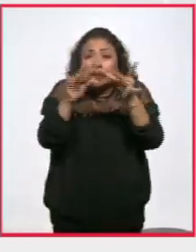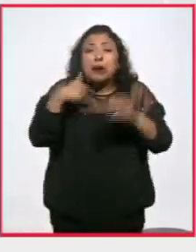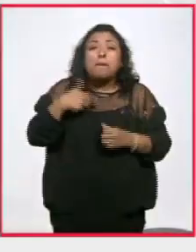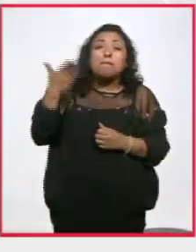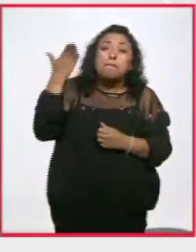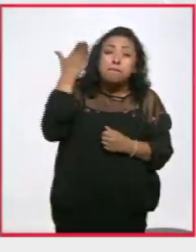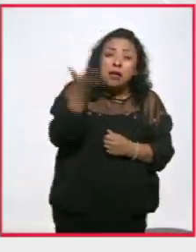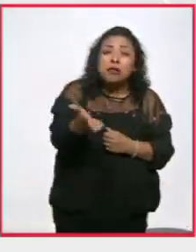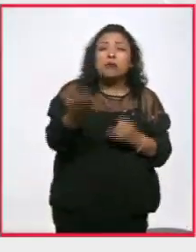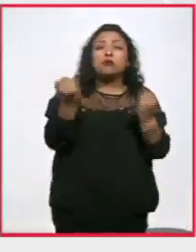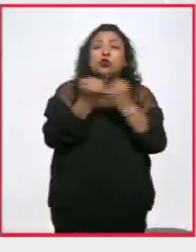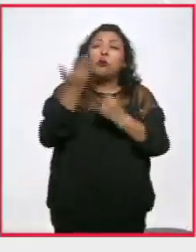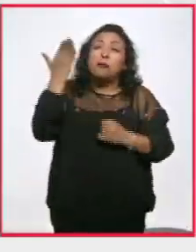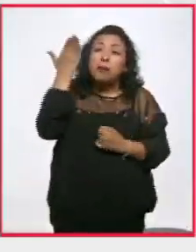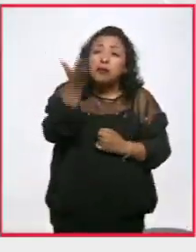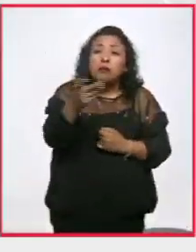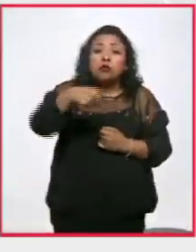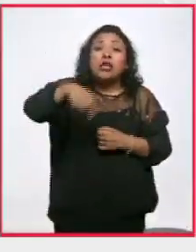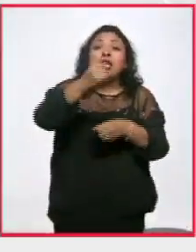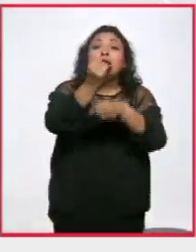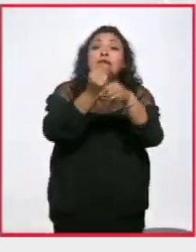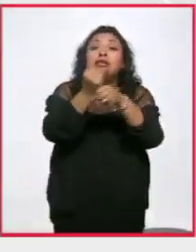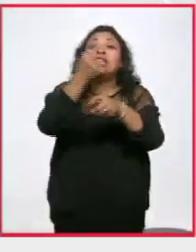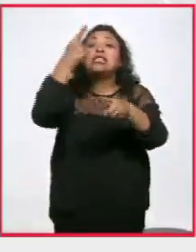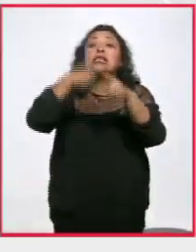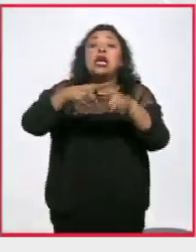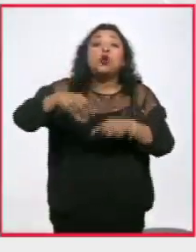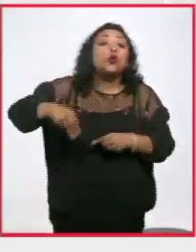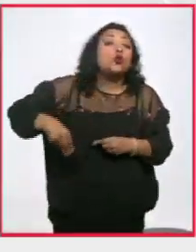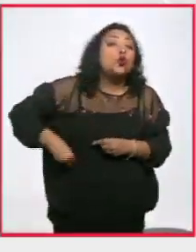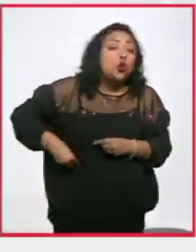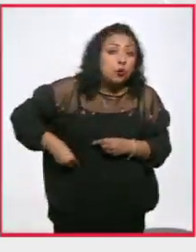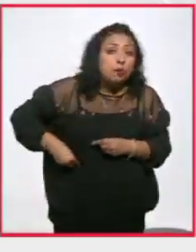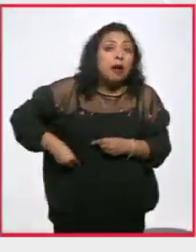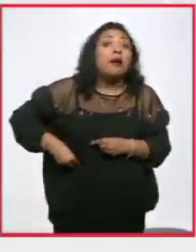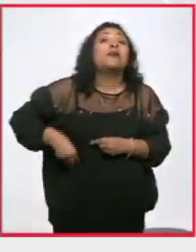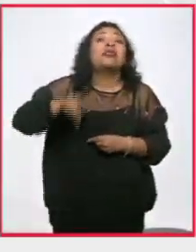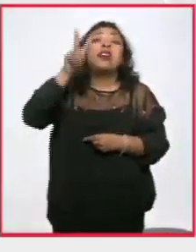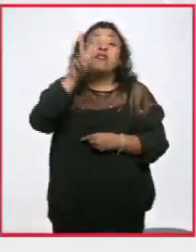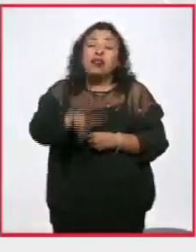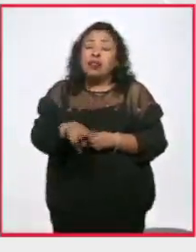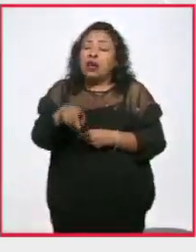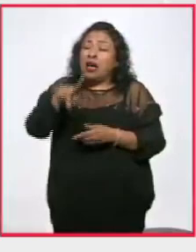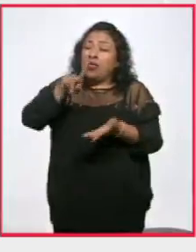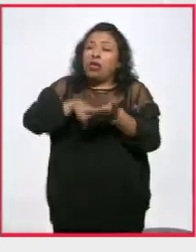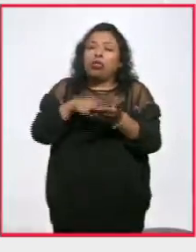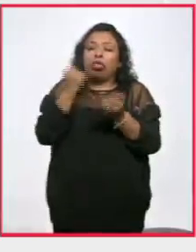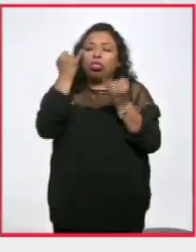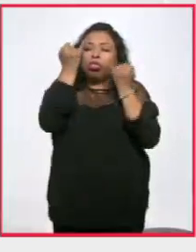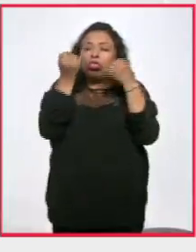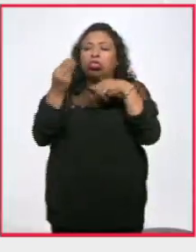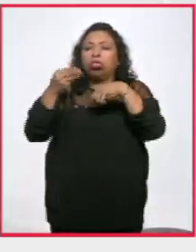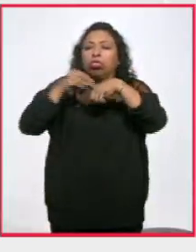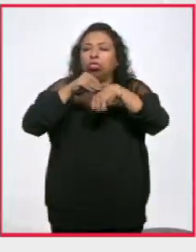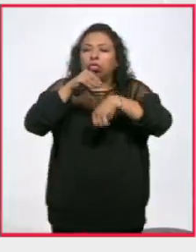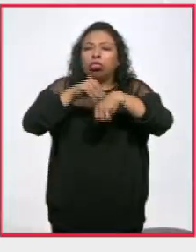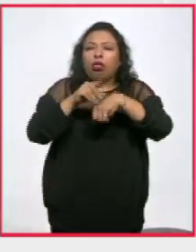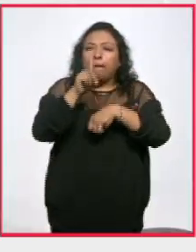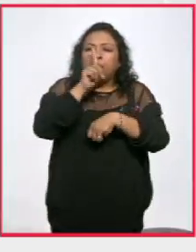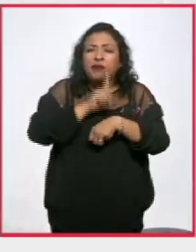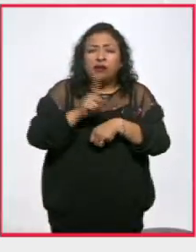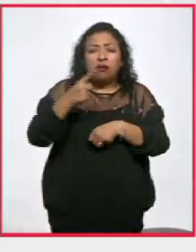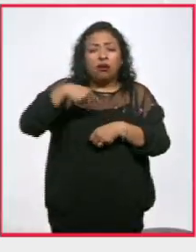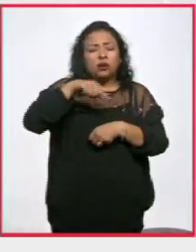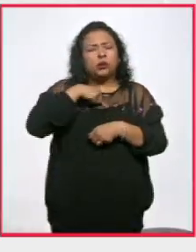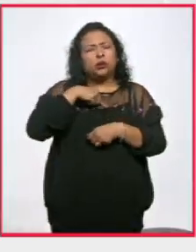pidiendo también es que investiguen a los culpables de la verdad histórica que inventaron, que nos ha lastimado